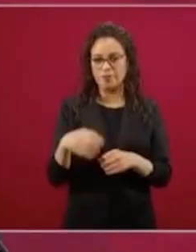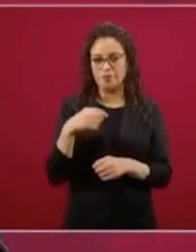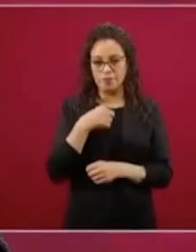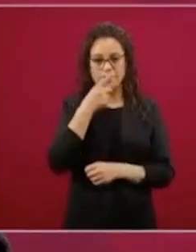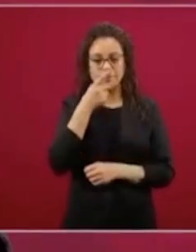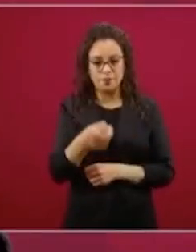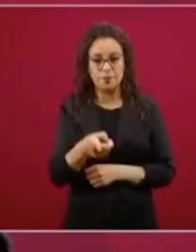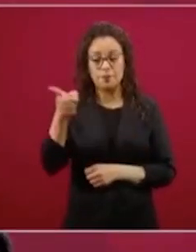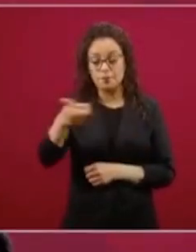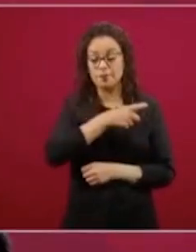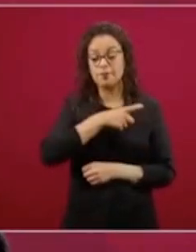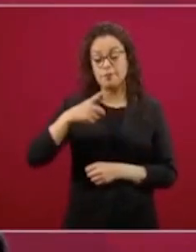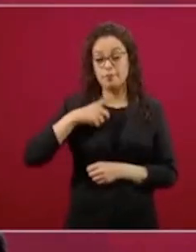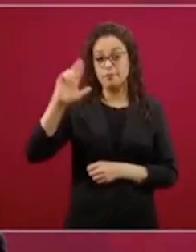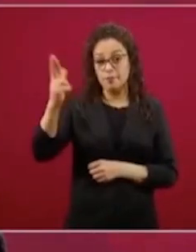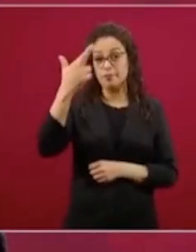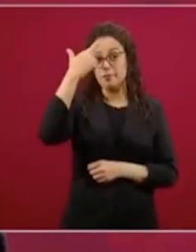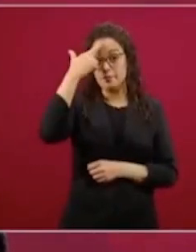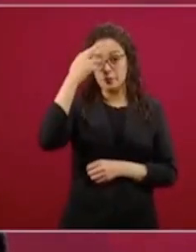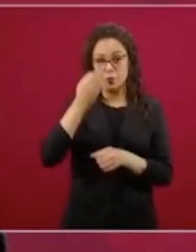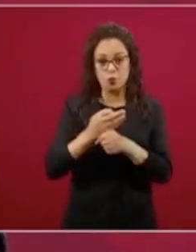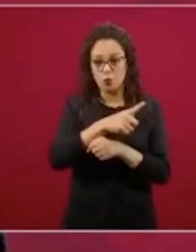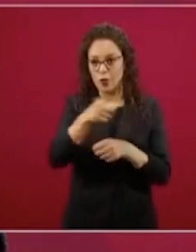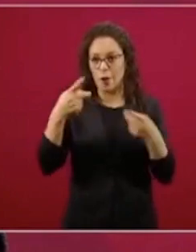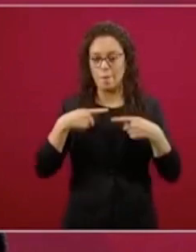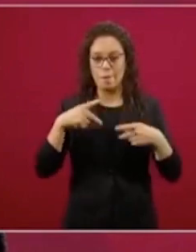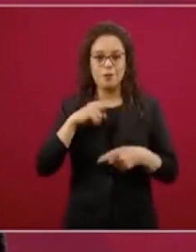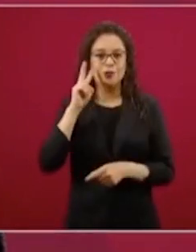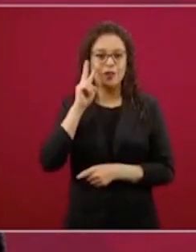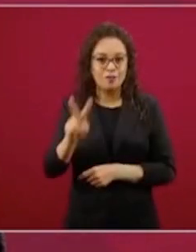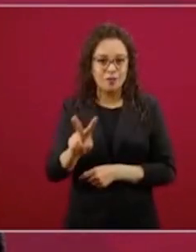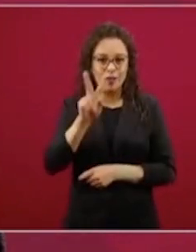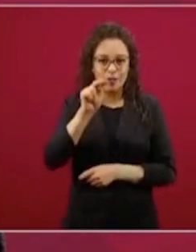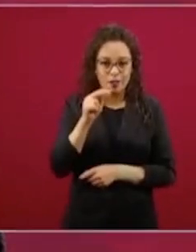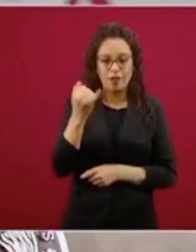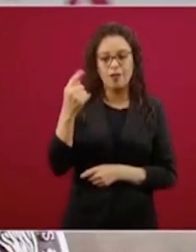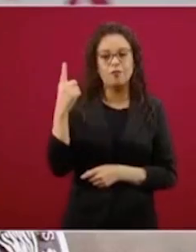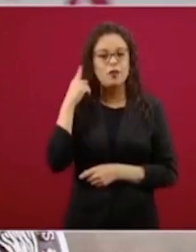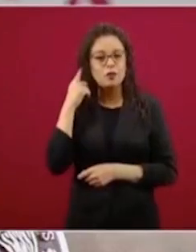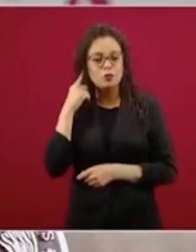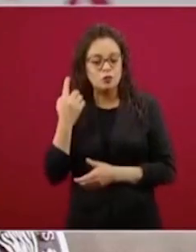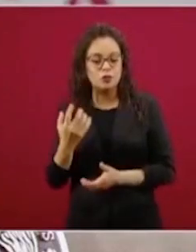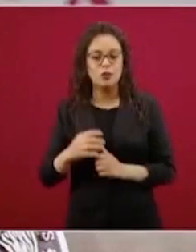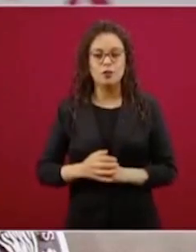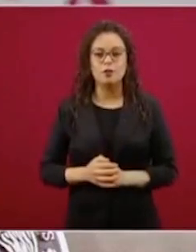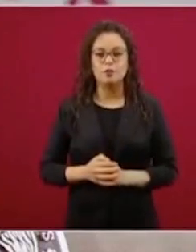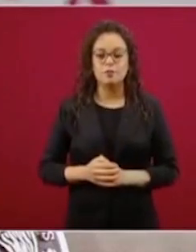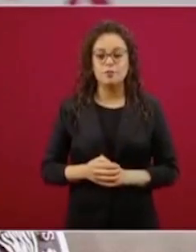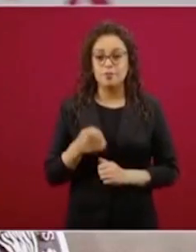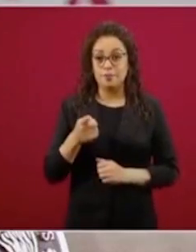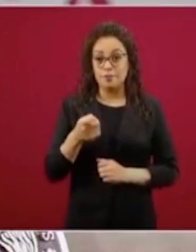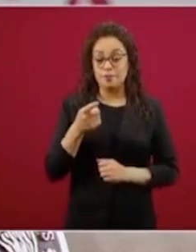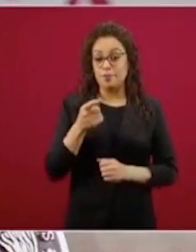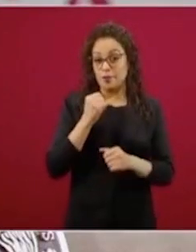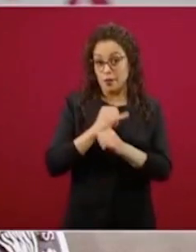acuérdense, los que nos están viendo y escuchando, que en las redes sociales,